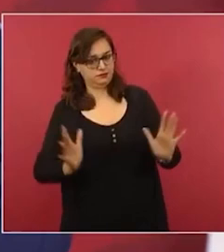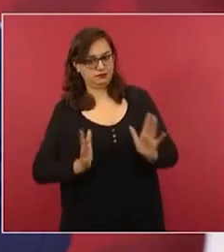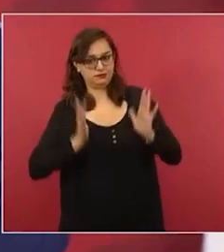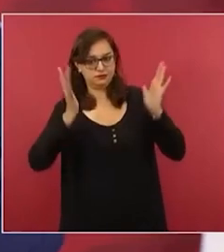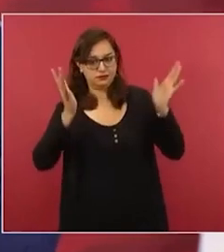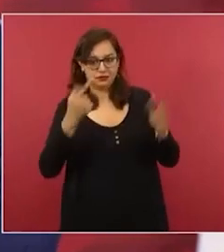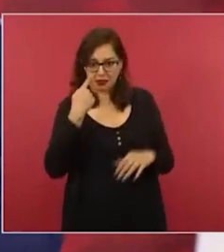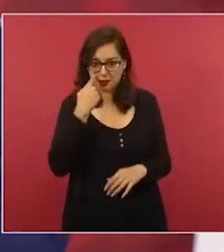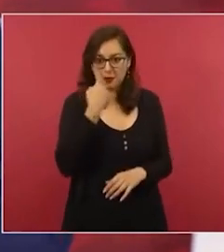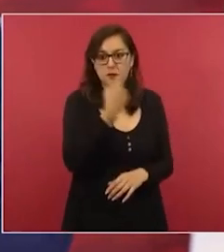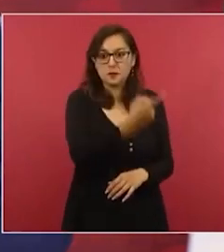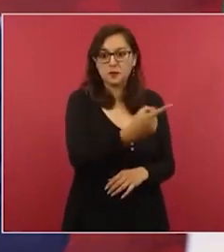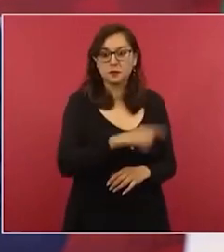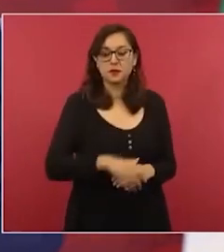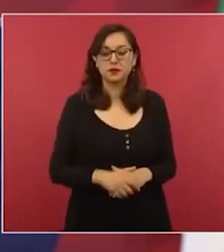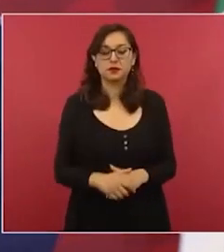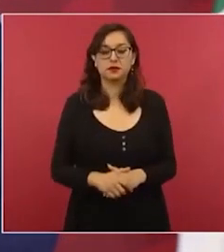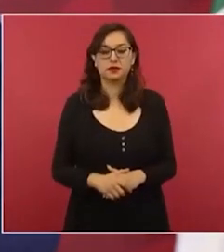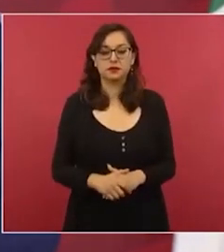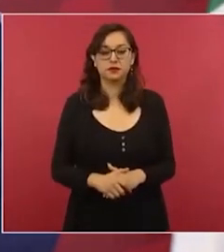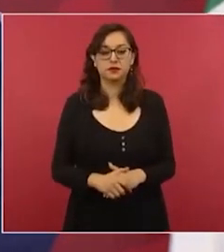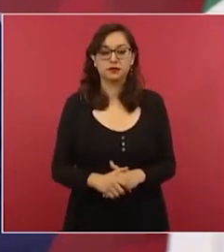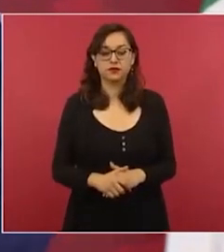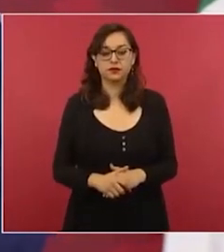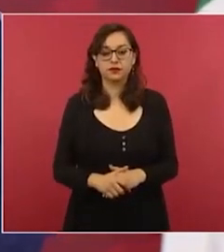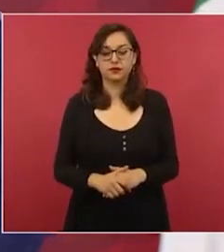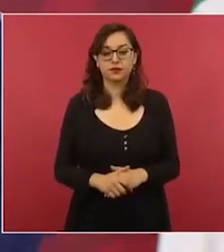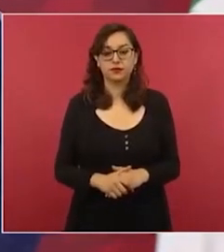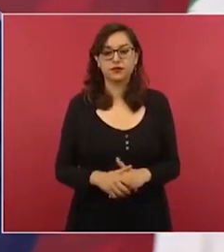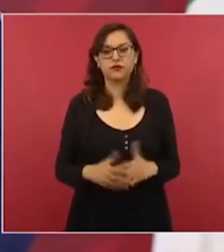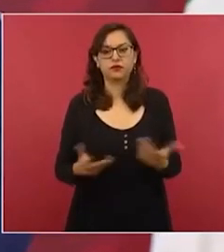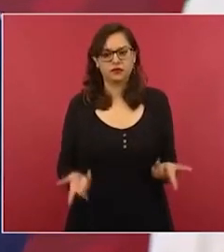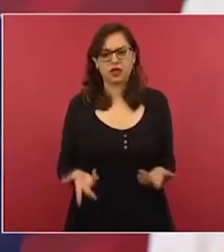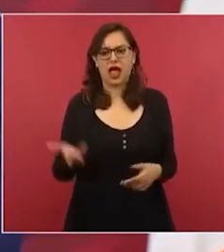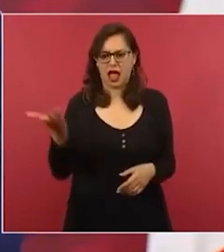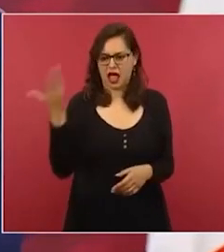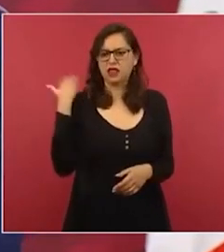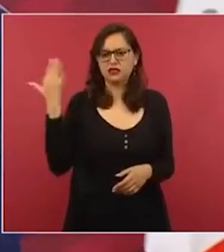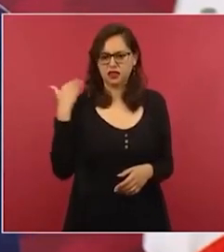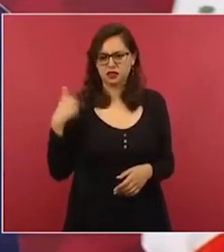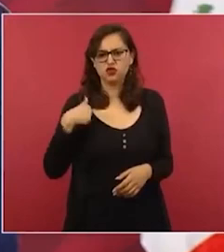que le cambiaba sus bienes por los míos